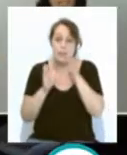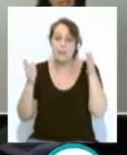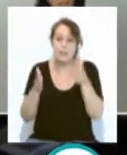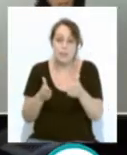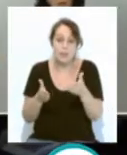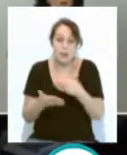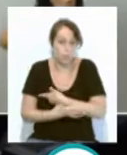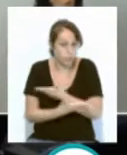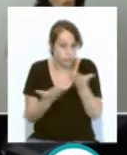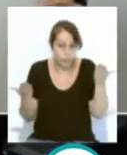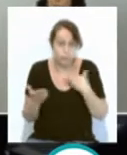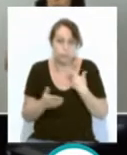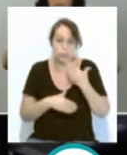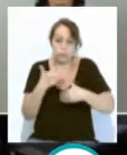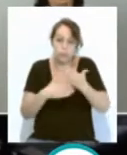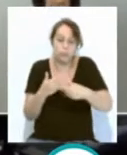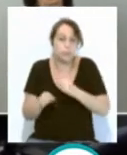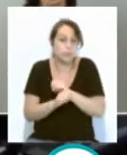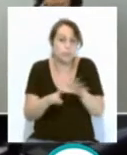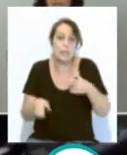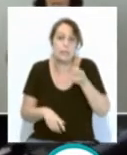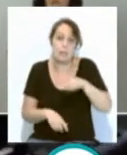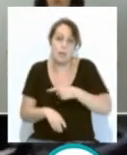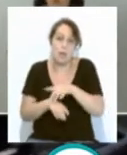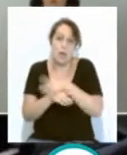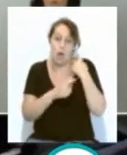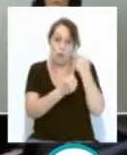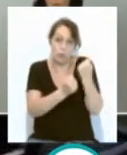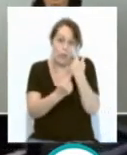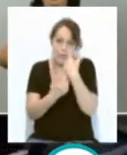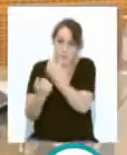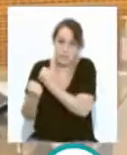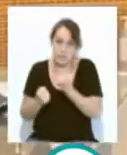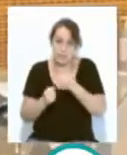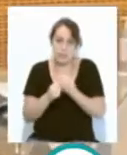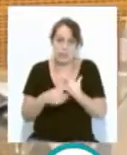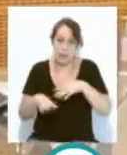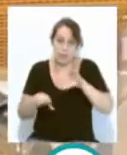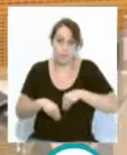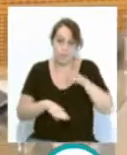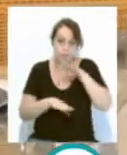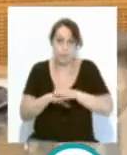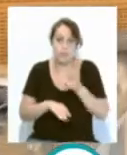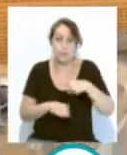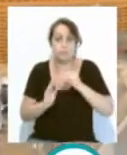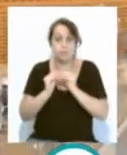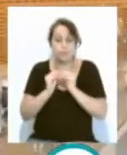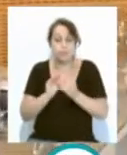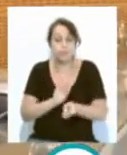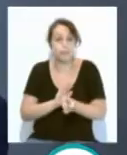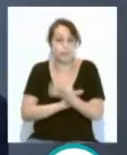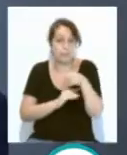momento la evolución de la pandemia y las decisiones de las autoridades sanitarias. Con este documento se acaban las